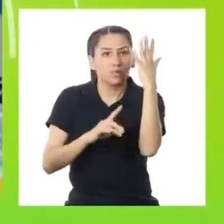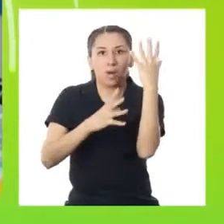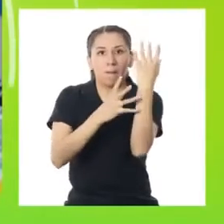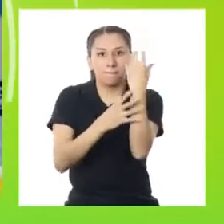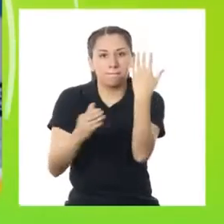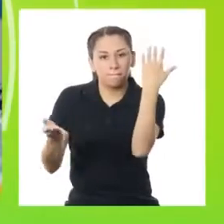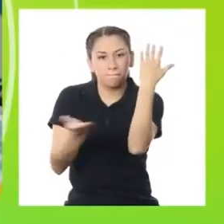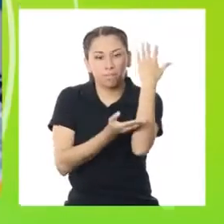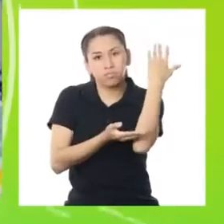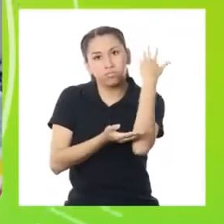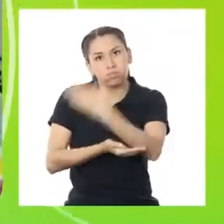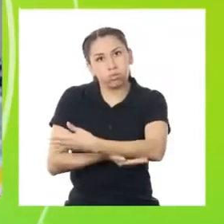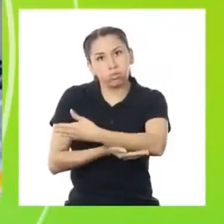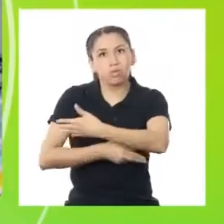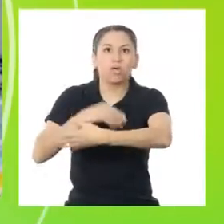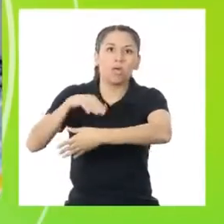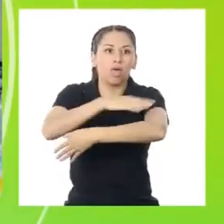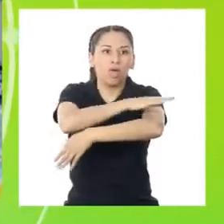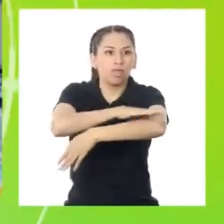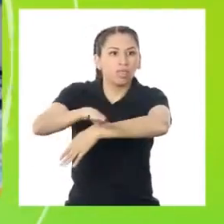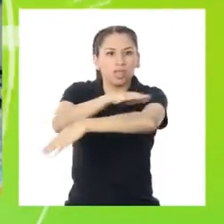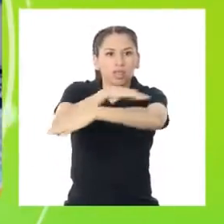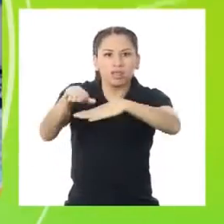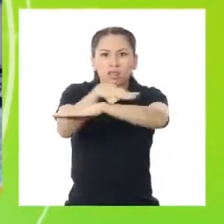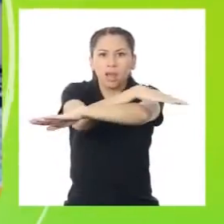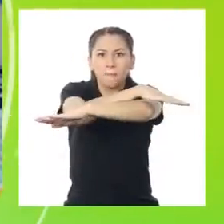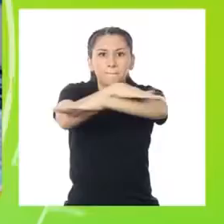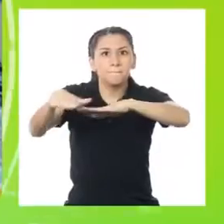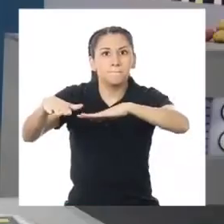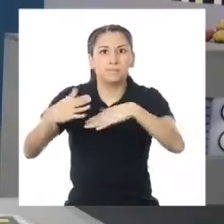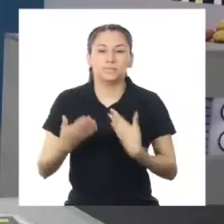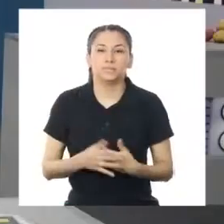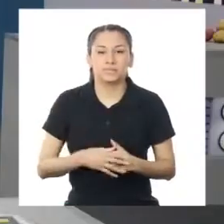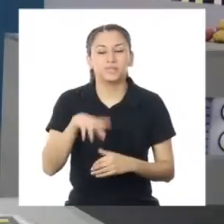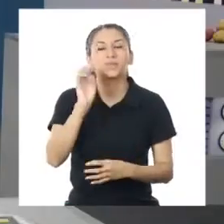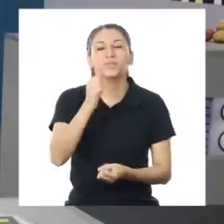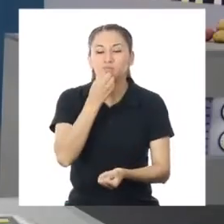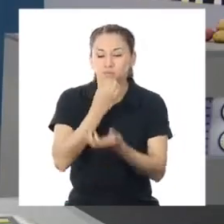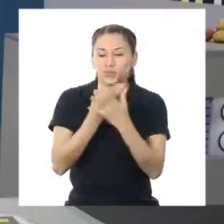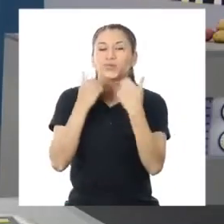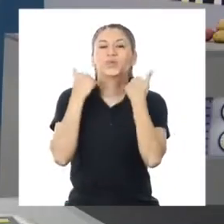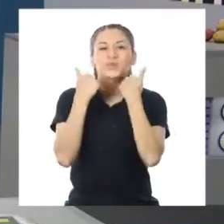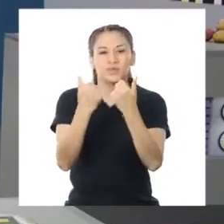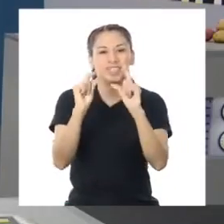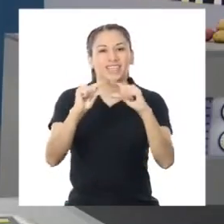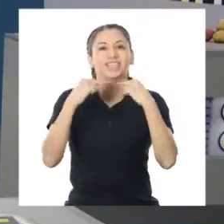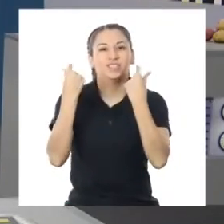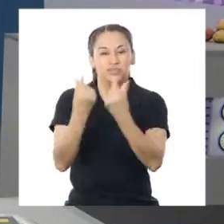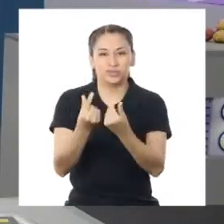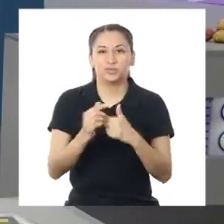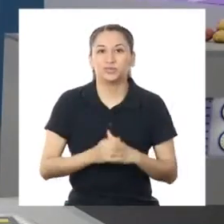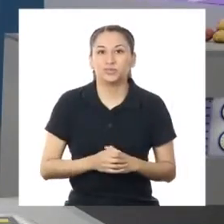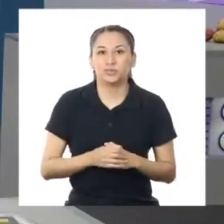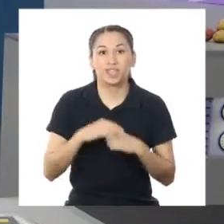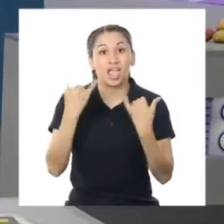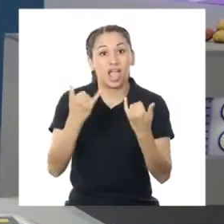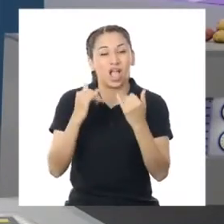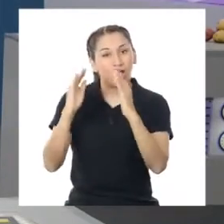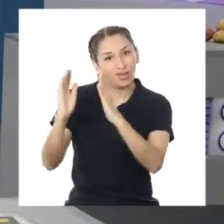árboles y todo lo que se encuentra en los terrenos que se queman. ¡Muy bien, equipo armadillo!